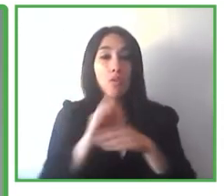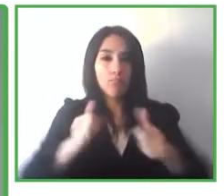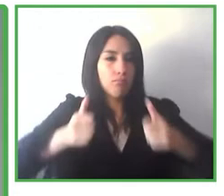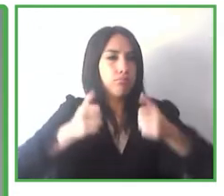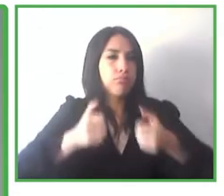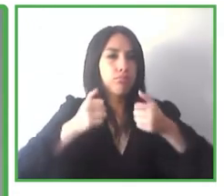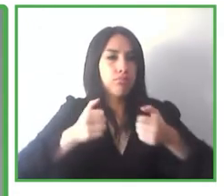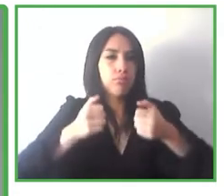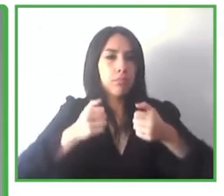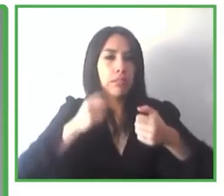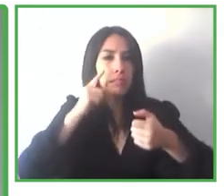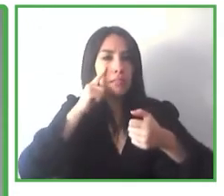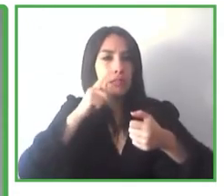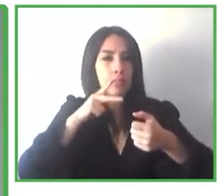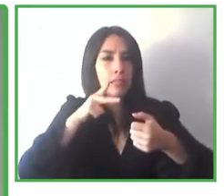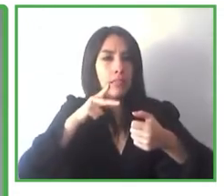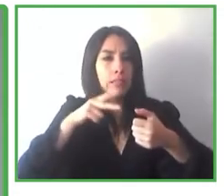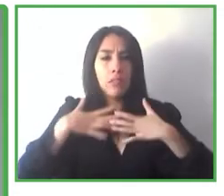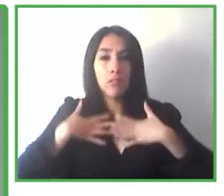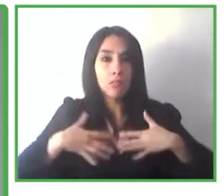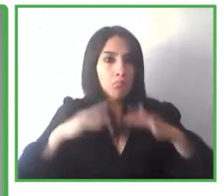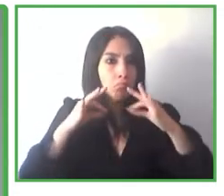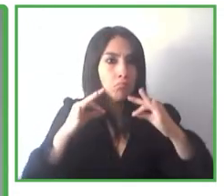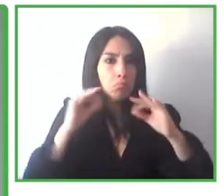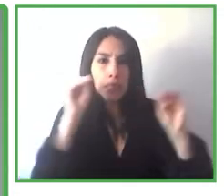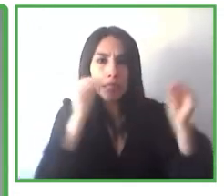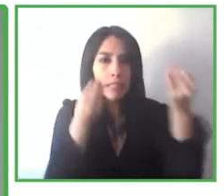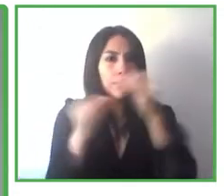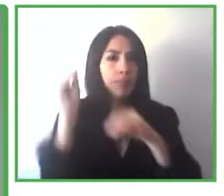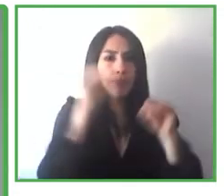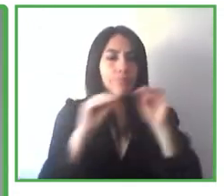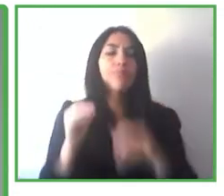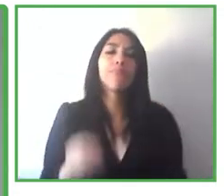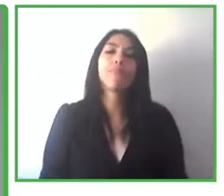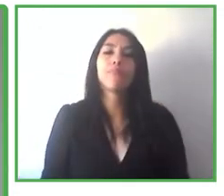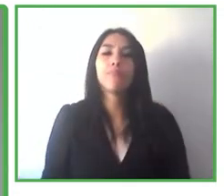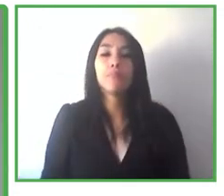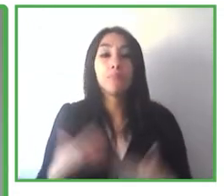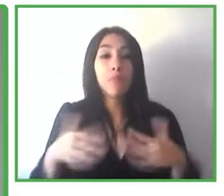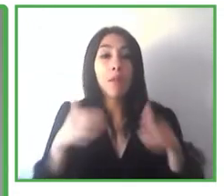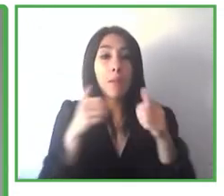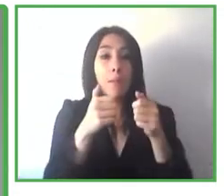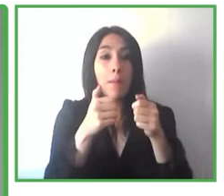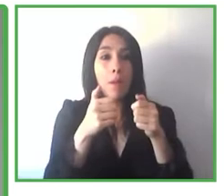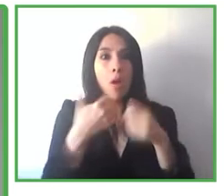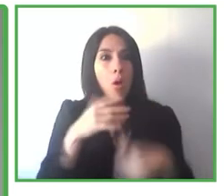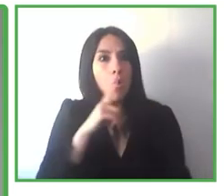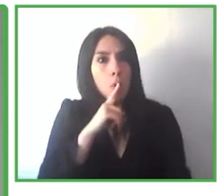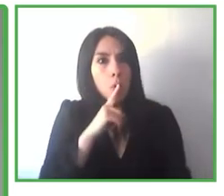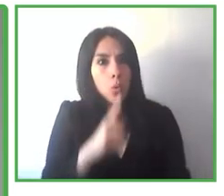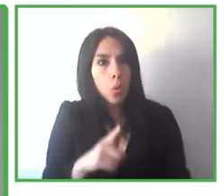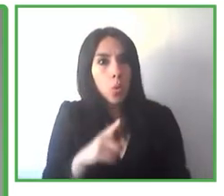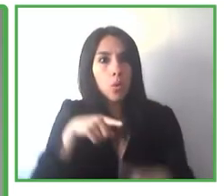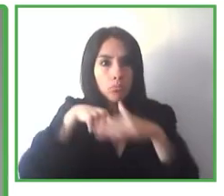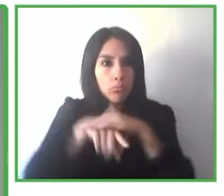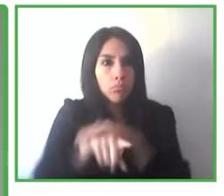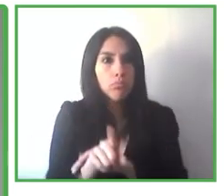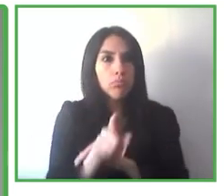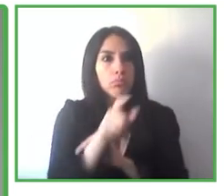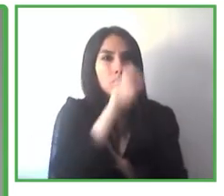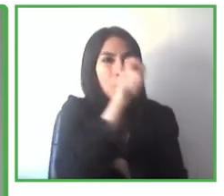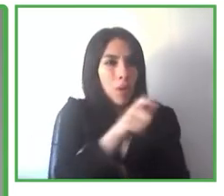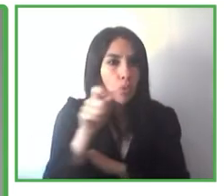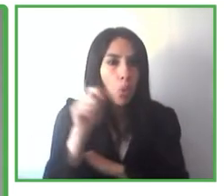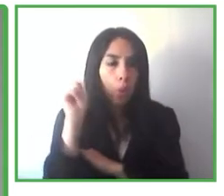esas capas de accesibilidad o elementos de accesibilidad para que esto pueda realmente ser aprovechado,